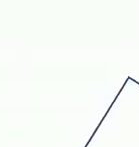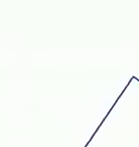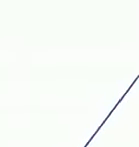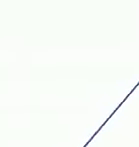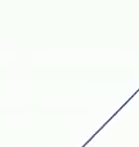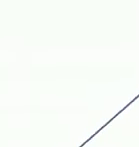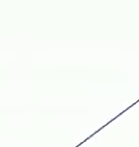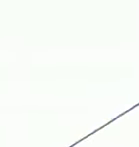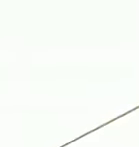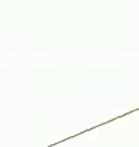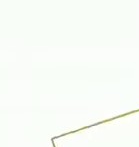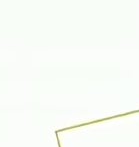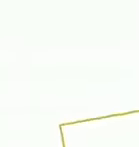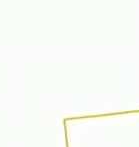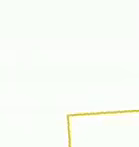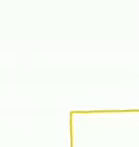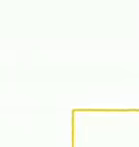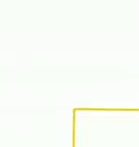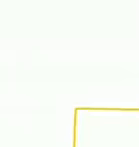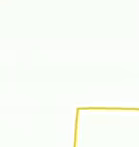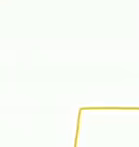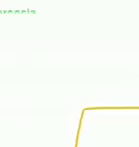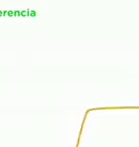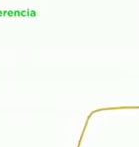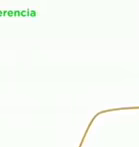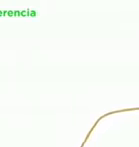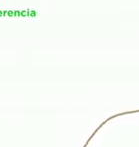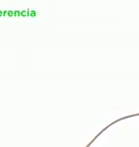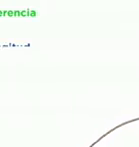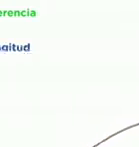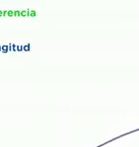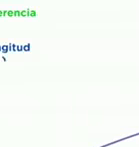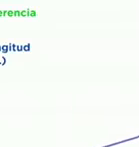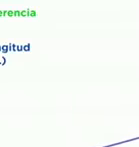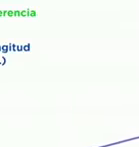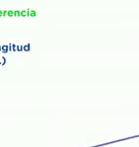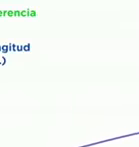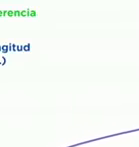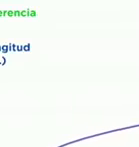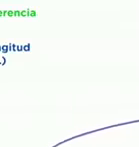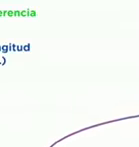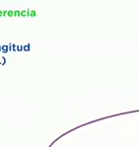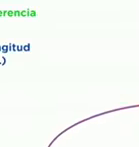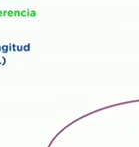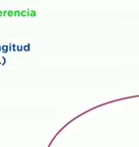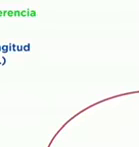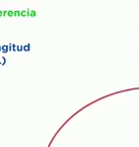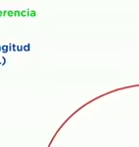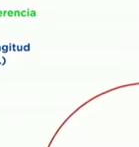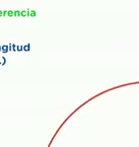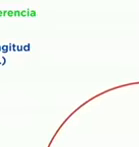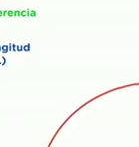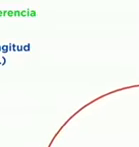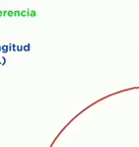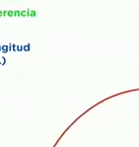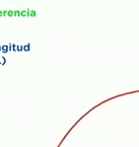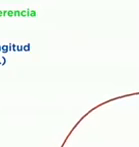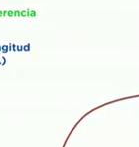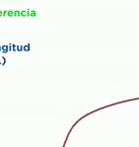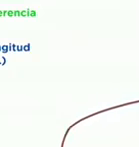El perímetro de la figura es igual a la longitud de la circunferencia entre 2, más los tres lados del cuadrado.